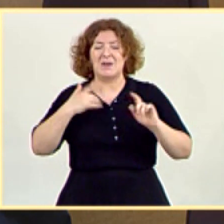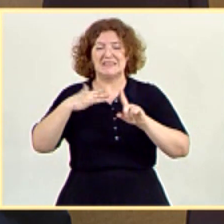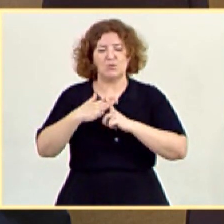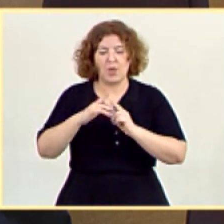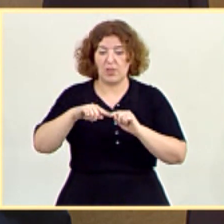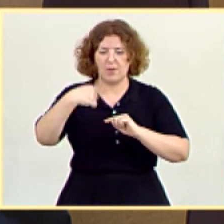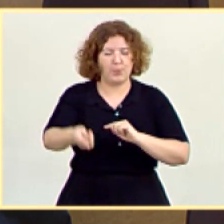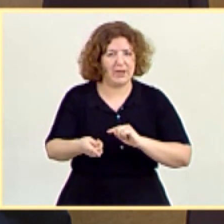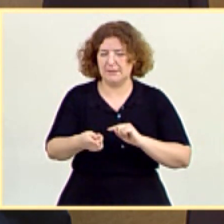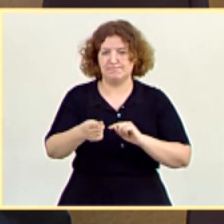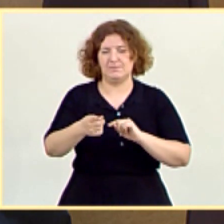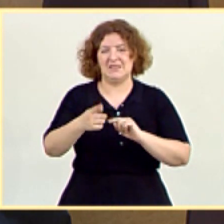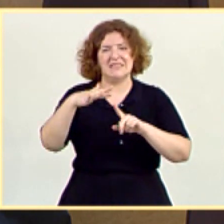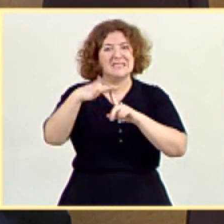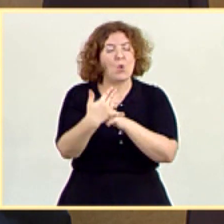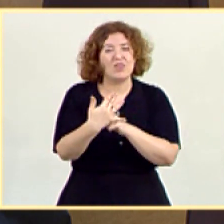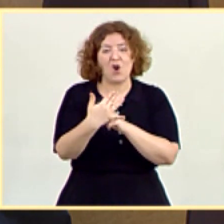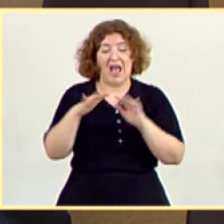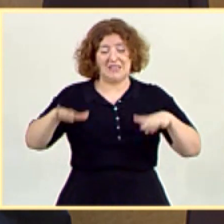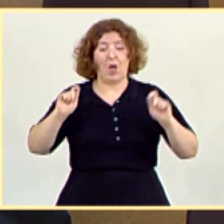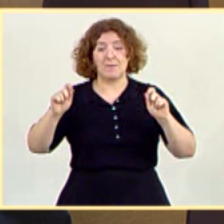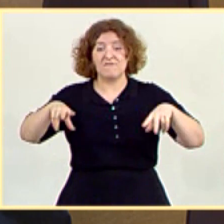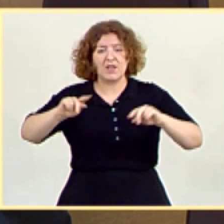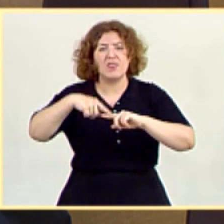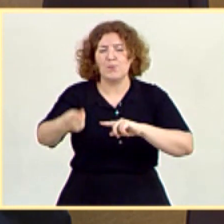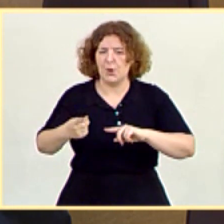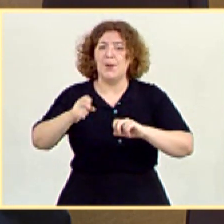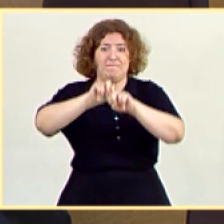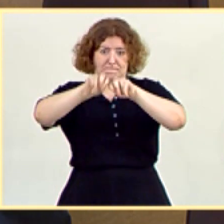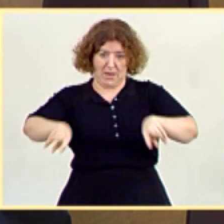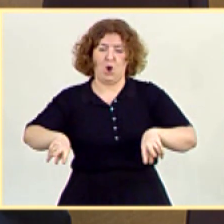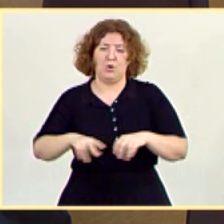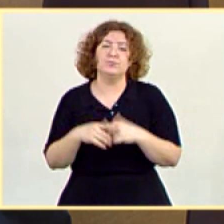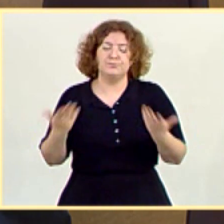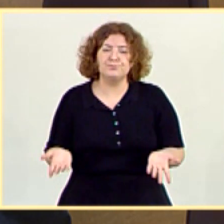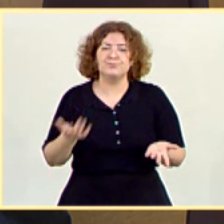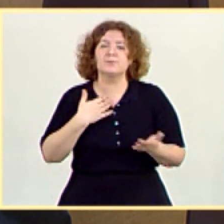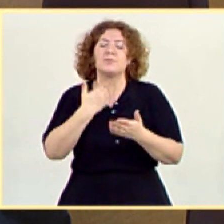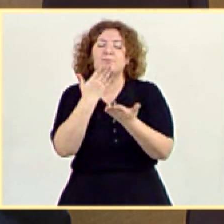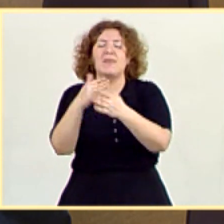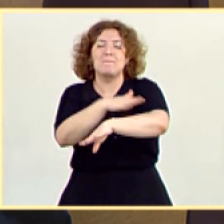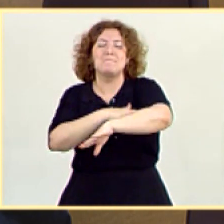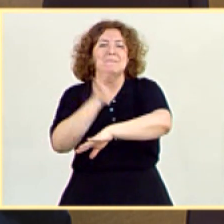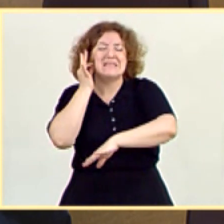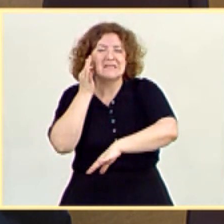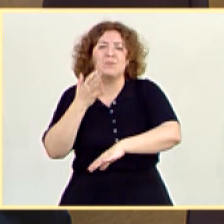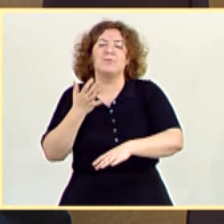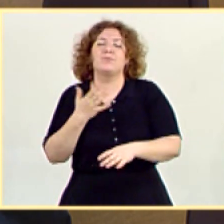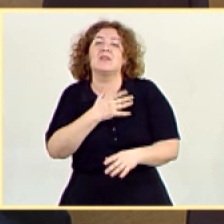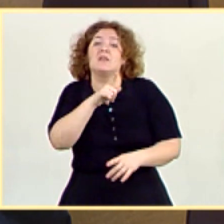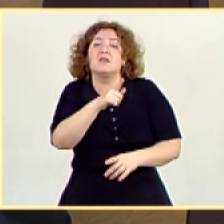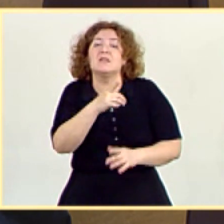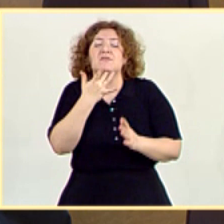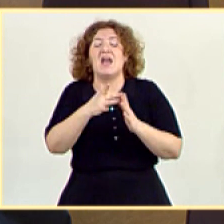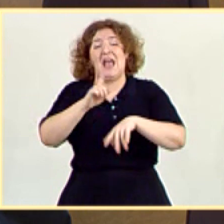de forma absolutamente agraviadas, empeoradas. Por lo tanto, señora ministra, nosotros le queríamos preguntar si van a